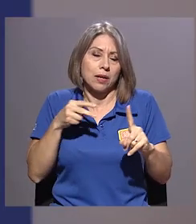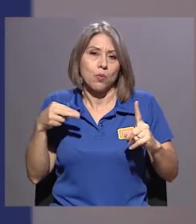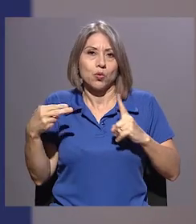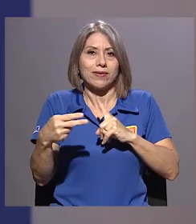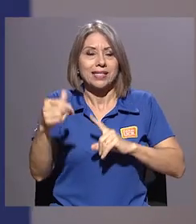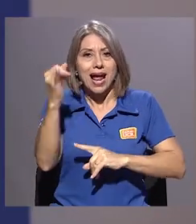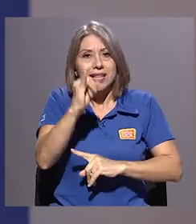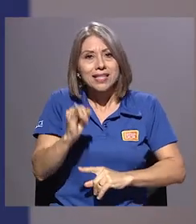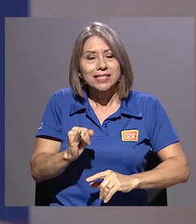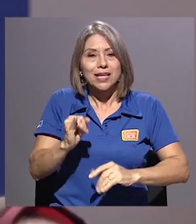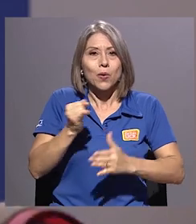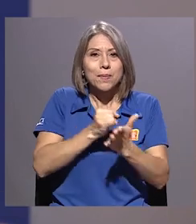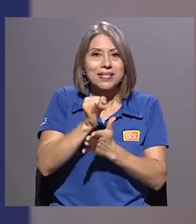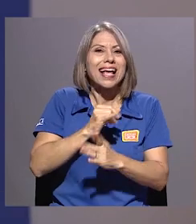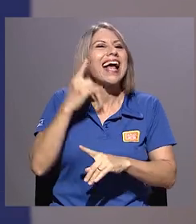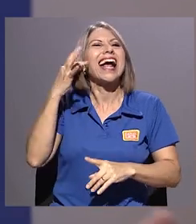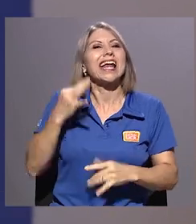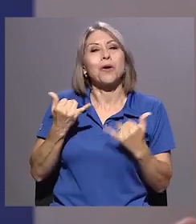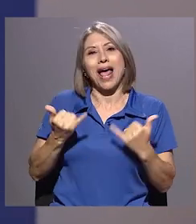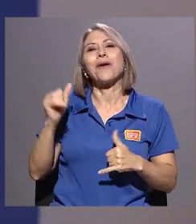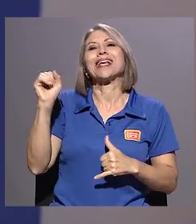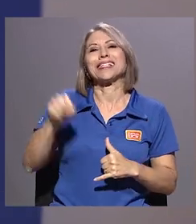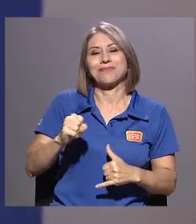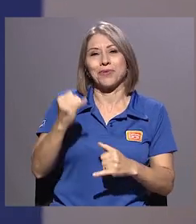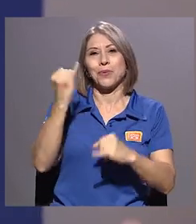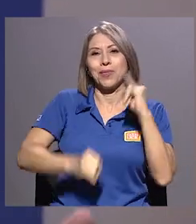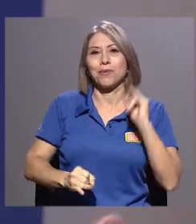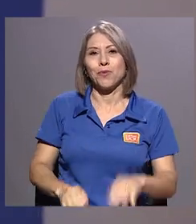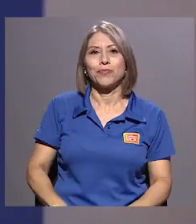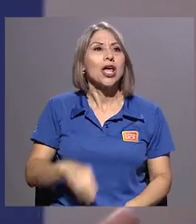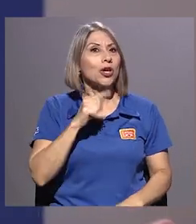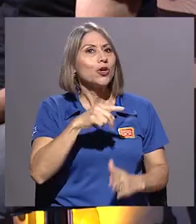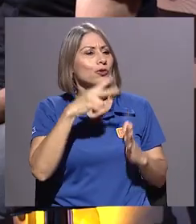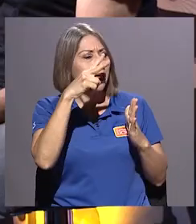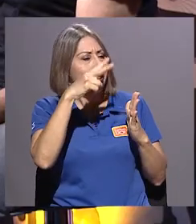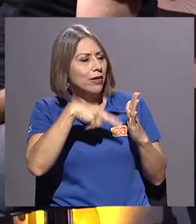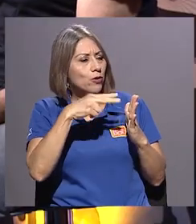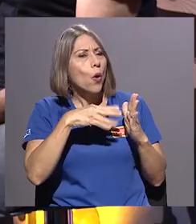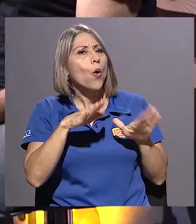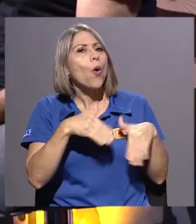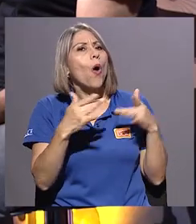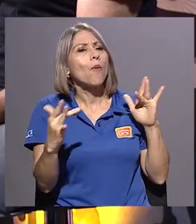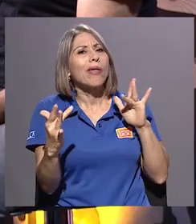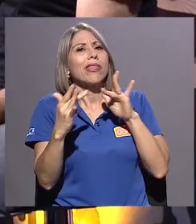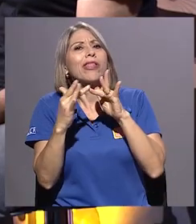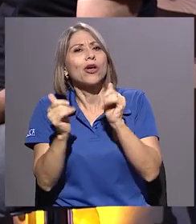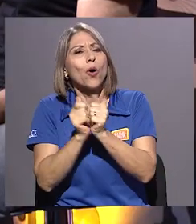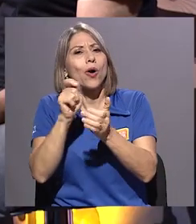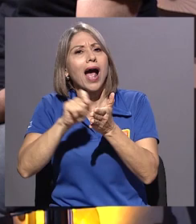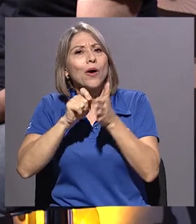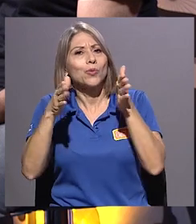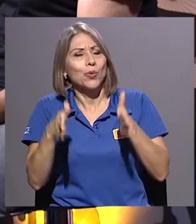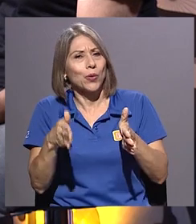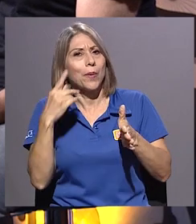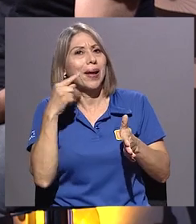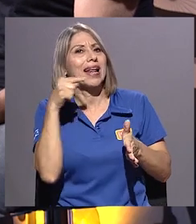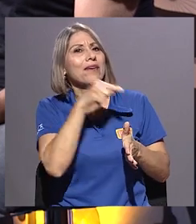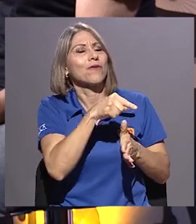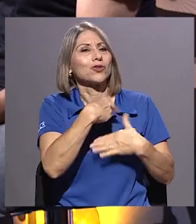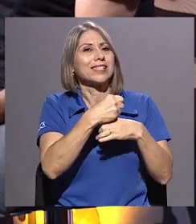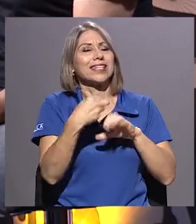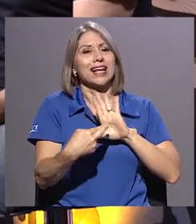esta vez sí es el último. Y te encontraste ese texto y cómo se dio la conexión con el autor, con Sergio Blanco, para que vos lo interpretaras en Costa Rica.